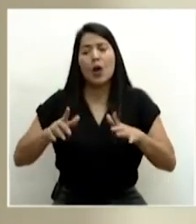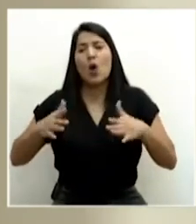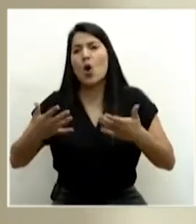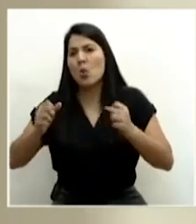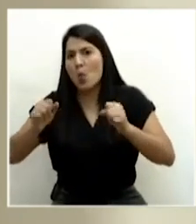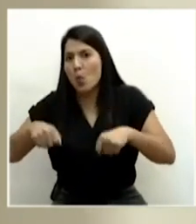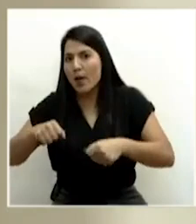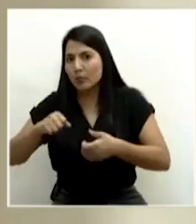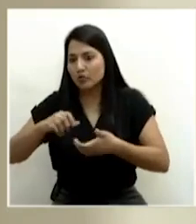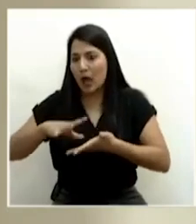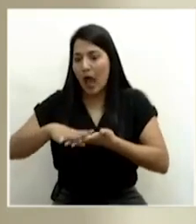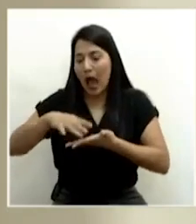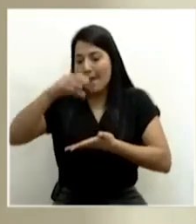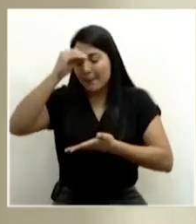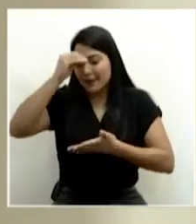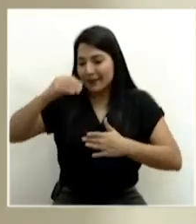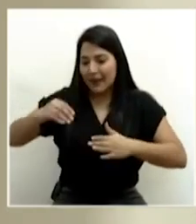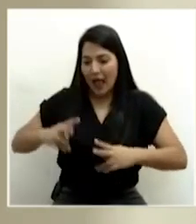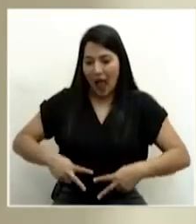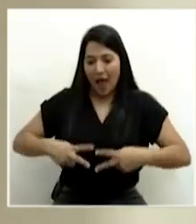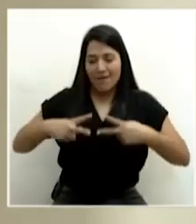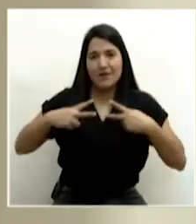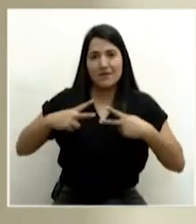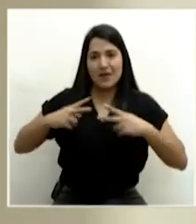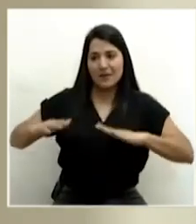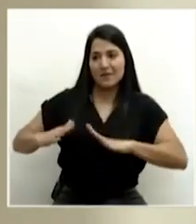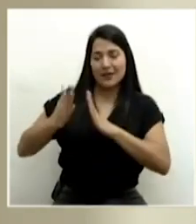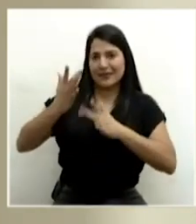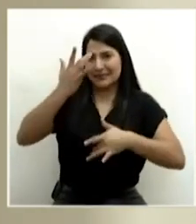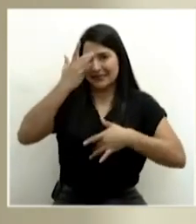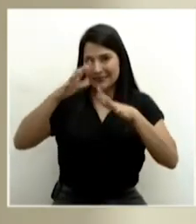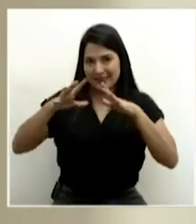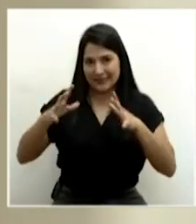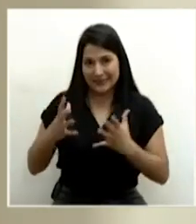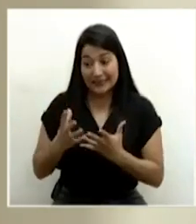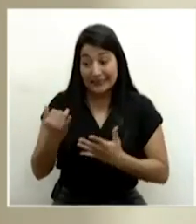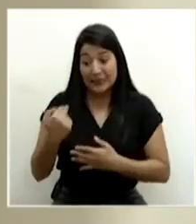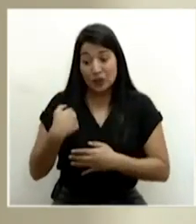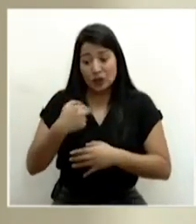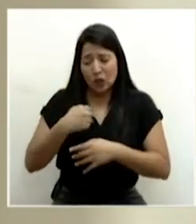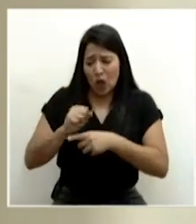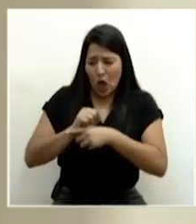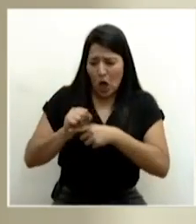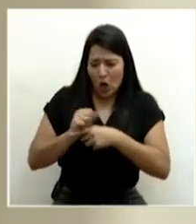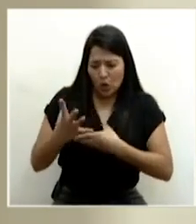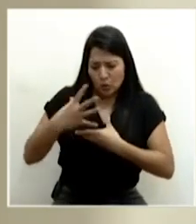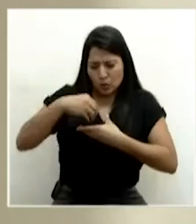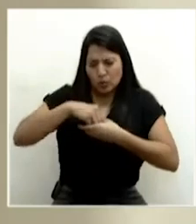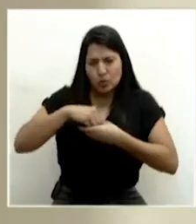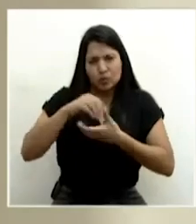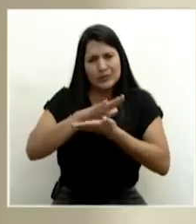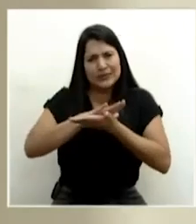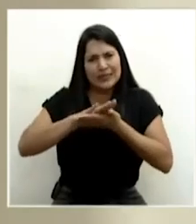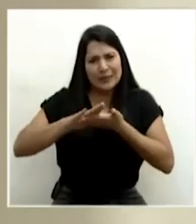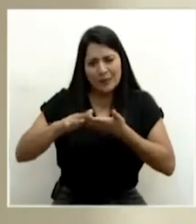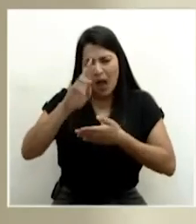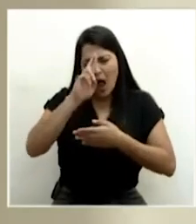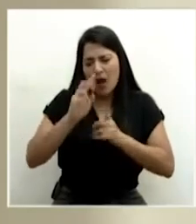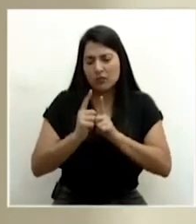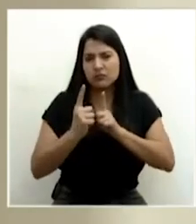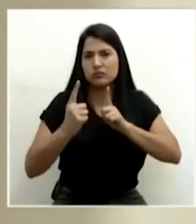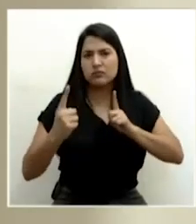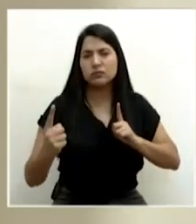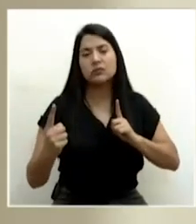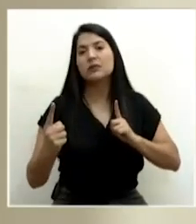vivir con esta pandemia. Y en la medida que practiquemos esa disciplina de higiene, de distanciamiento social,